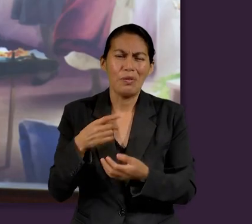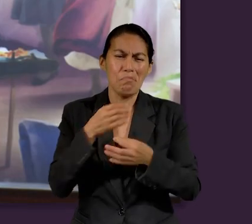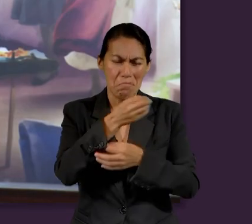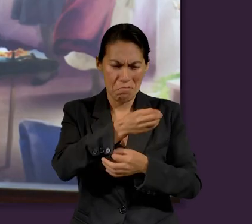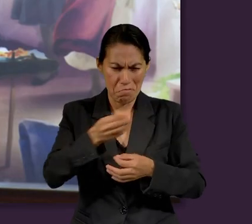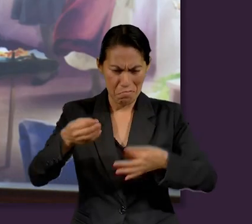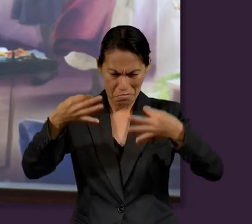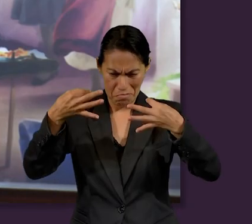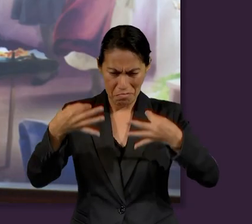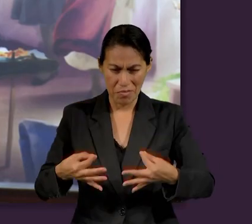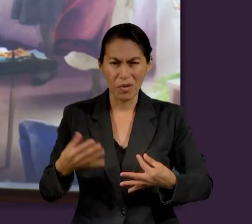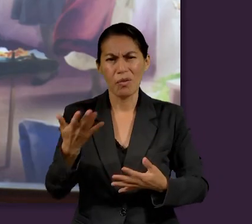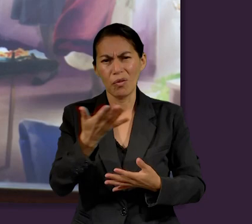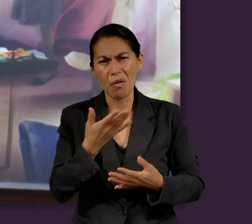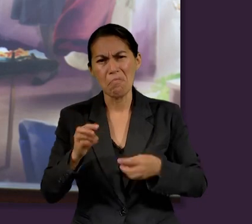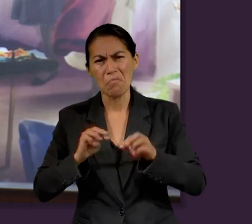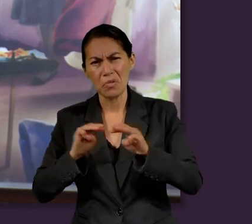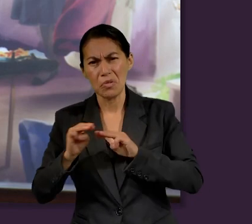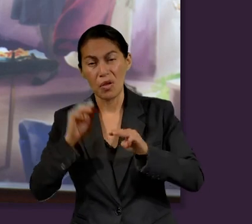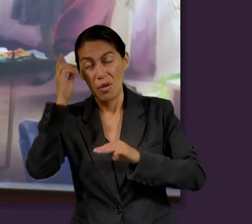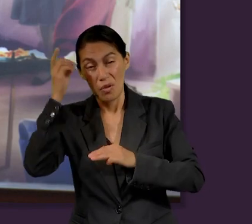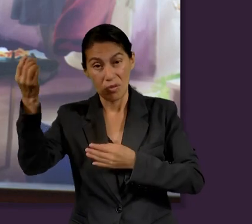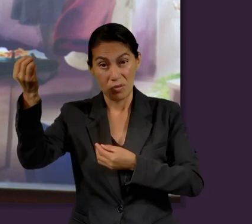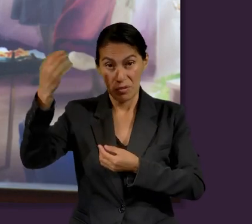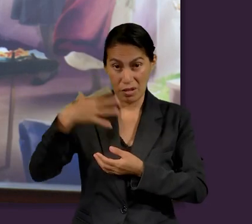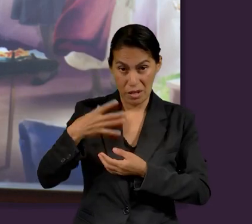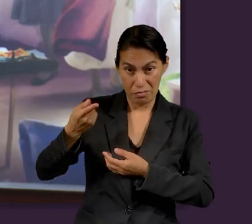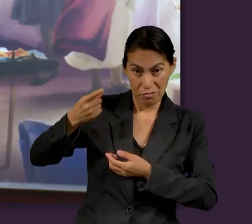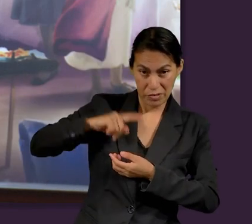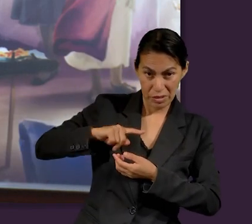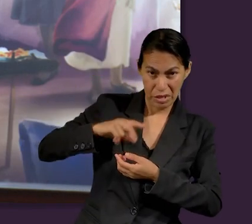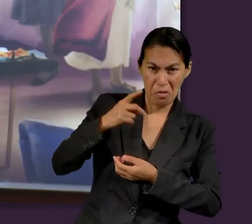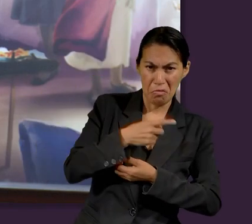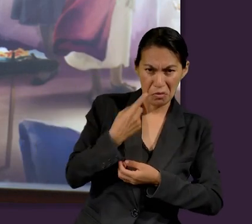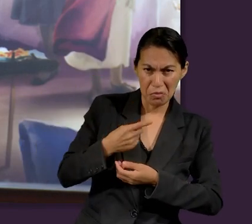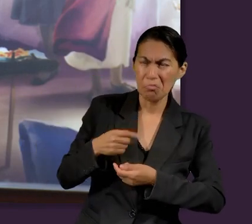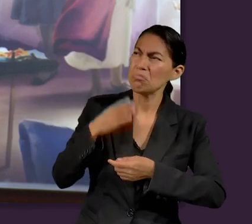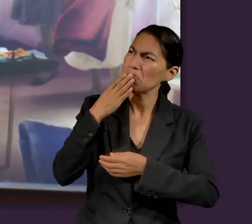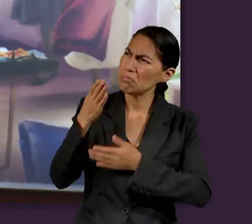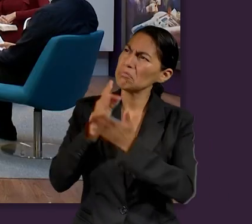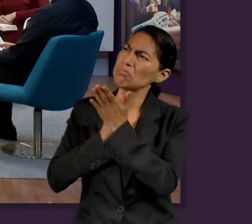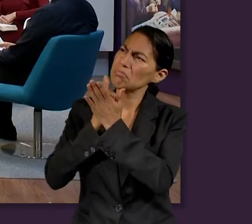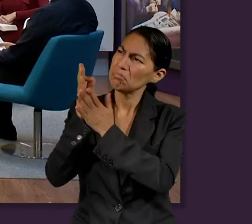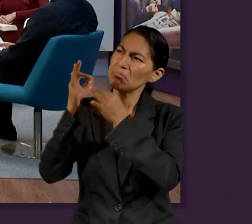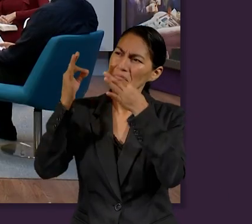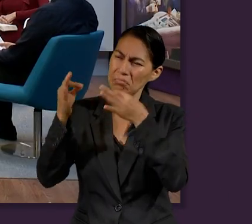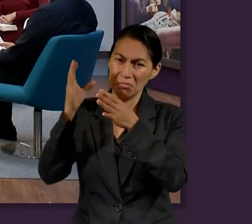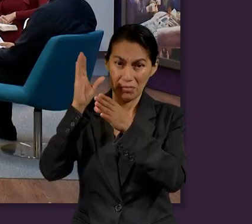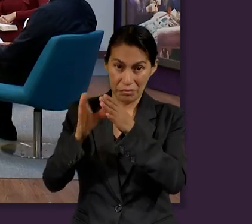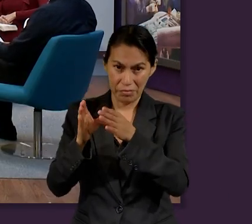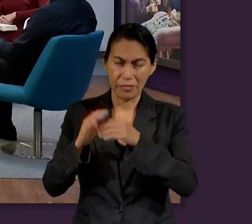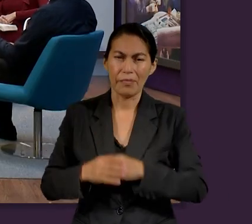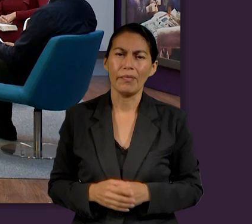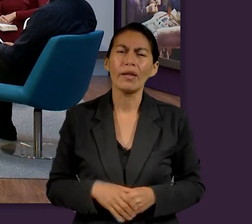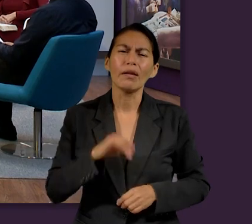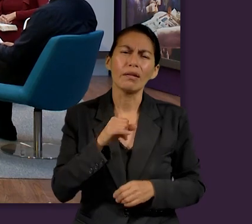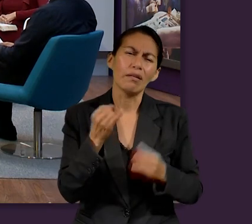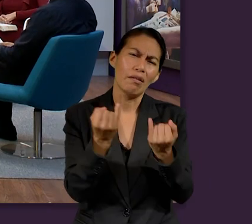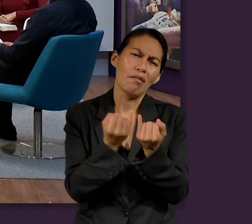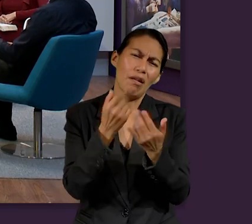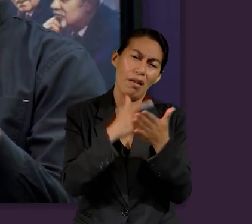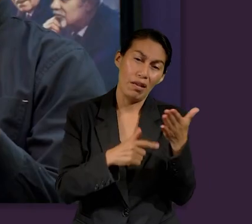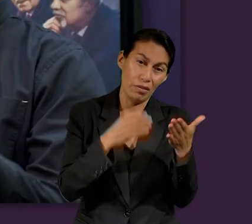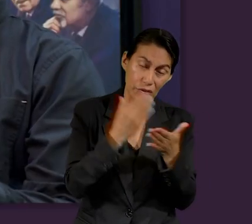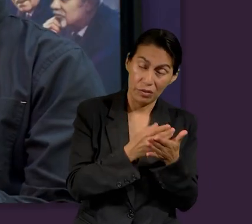podamos administrar bien la iglesia o la misión que nos ha dado de poder guiarla bien. Muy bien. Gena. Sí, como dice la